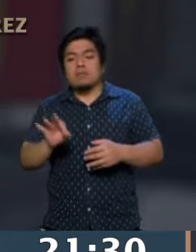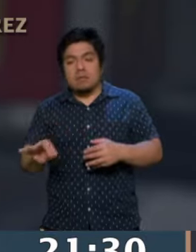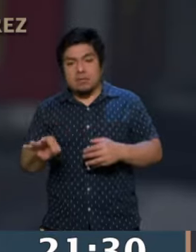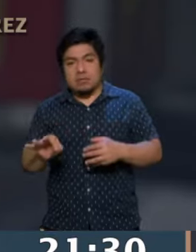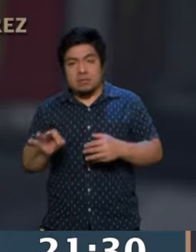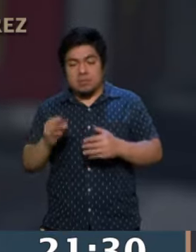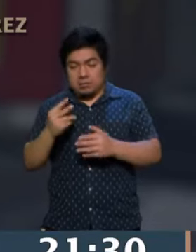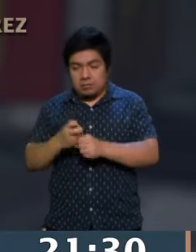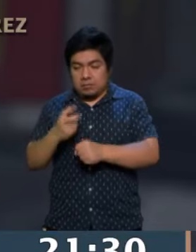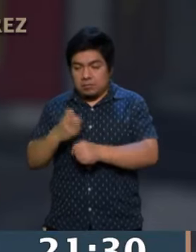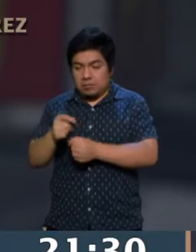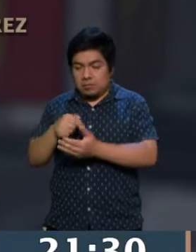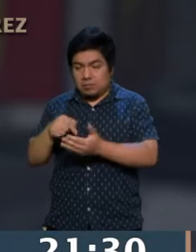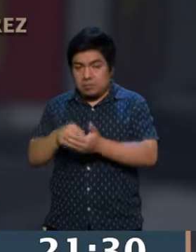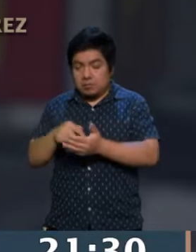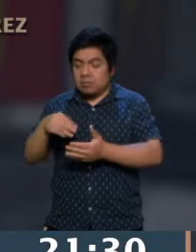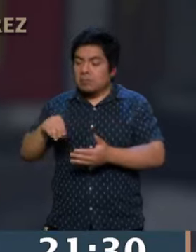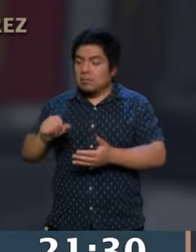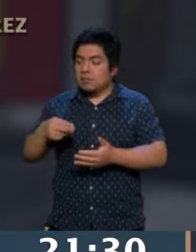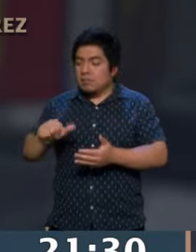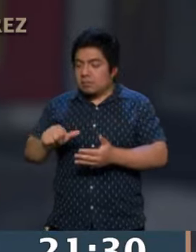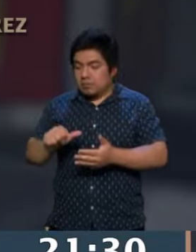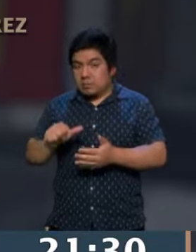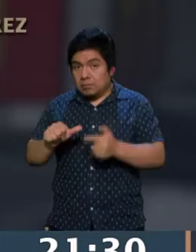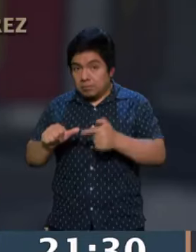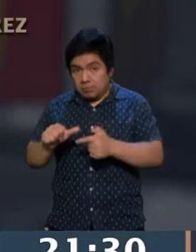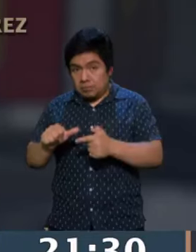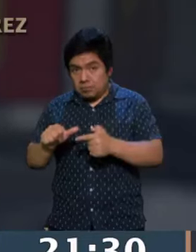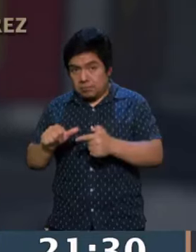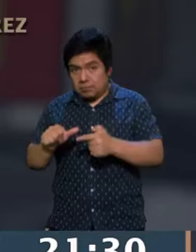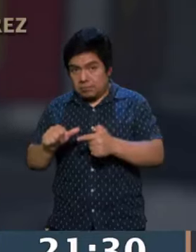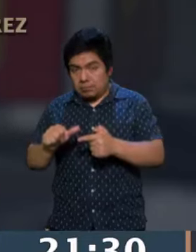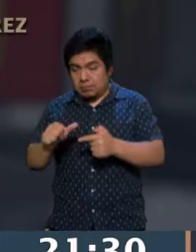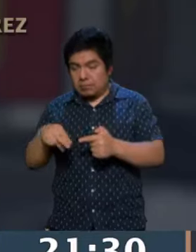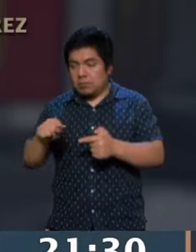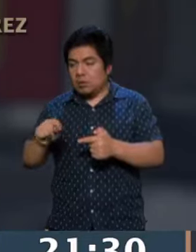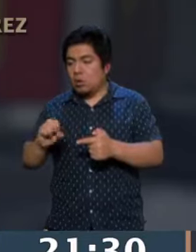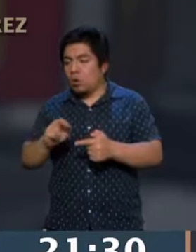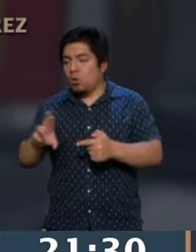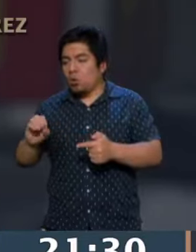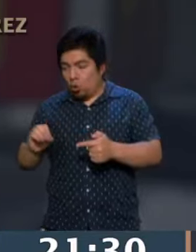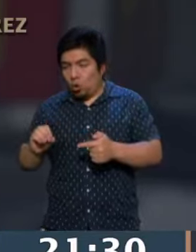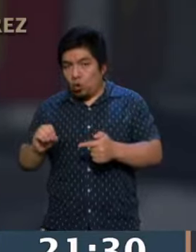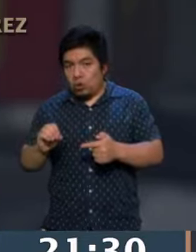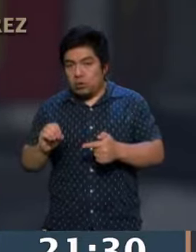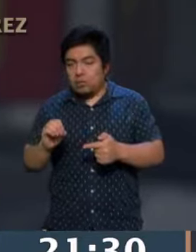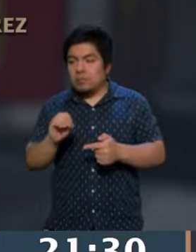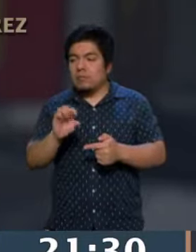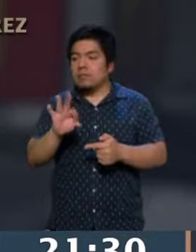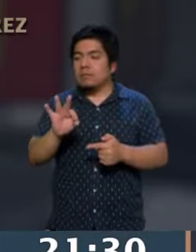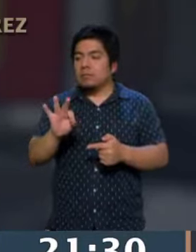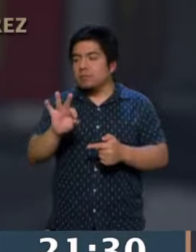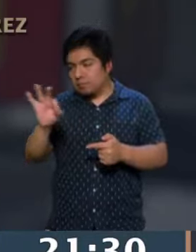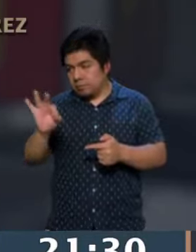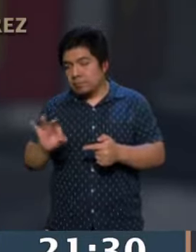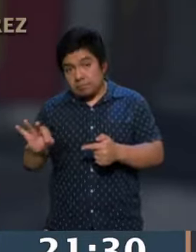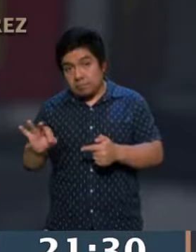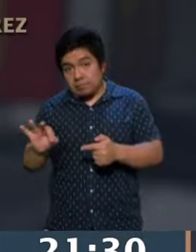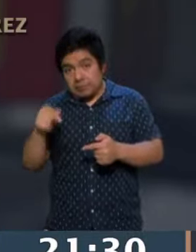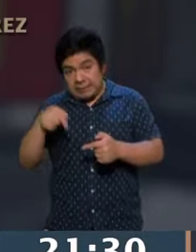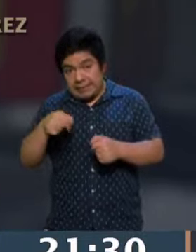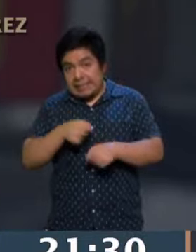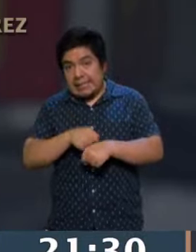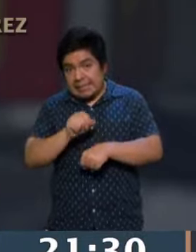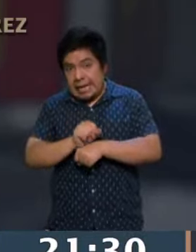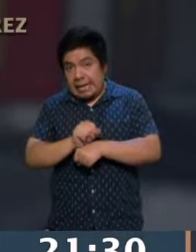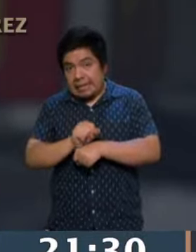En segundo lugar estaría Morena con... Miguel Torruco. Miguel Torruco con cuánto? Con un 40% esta semana.